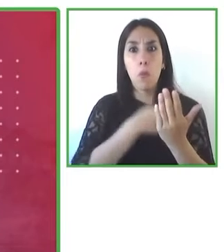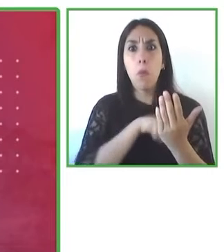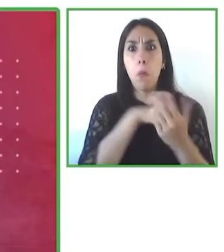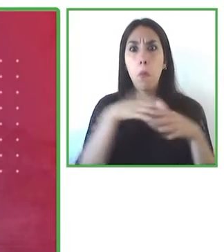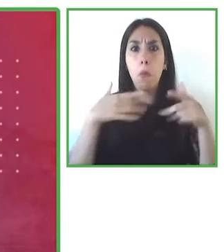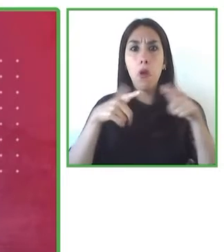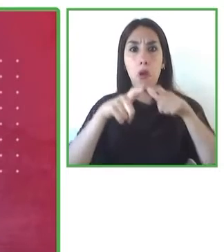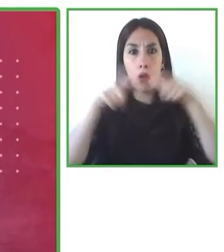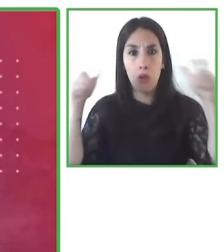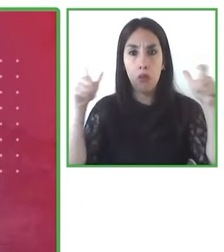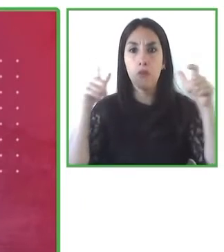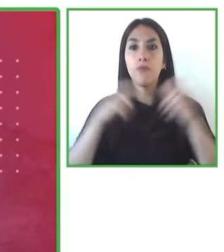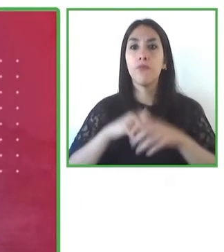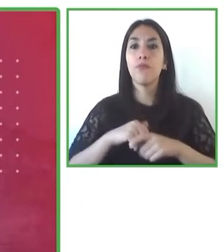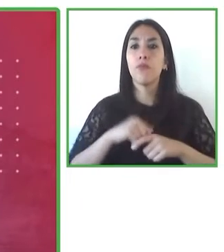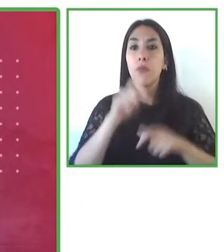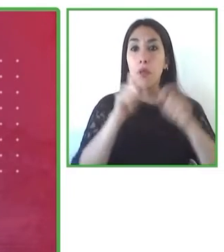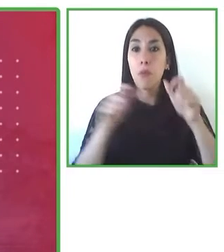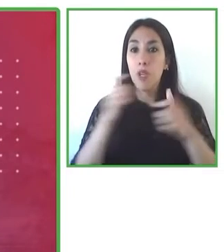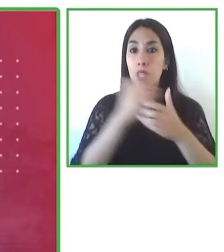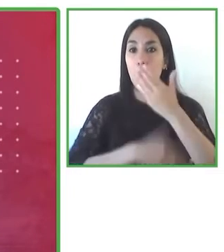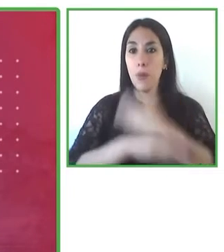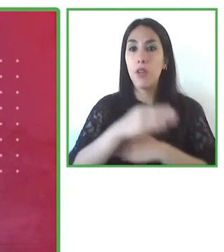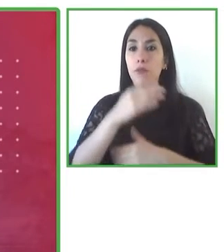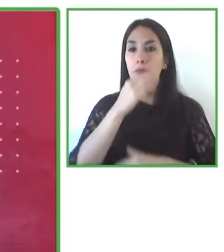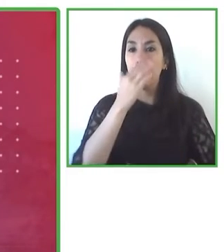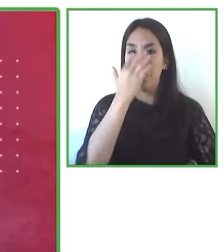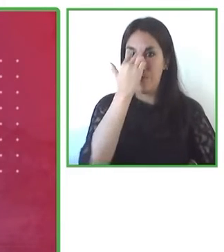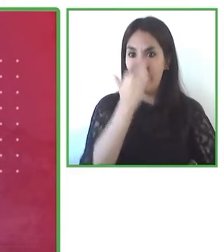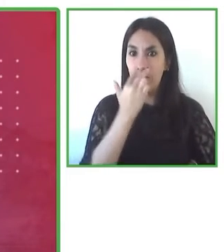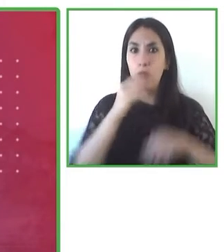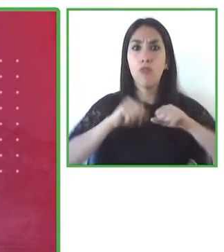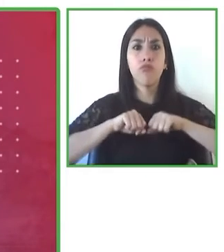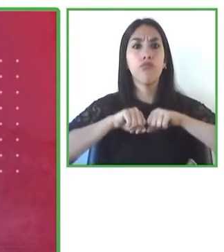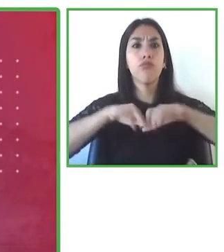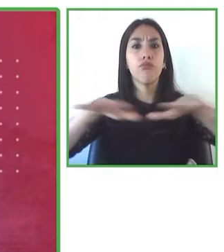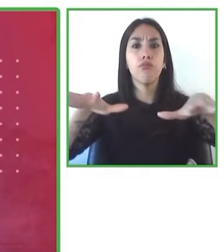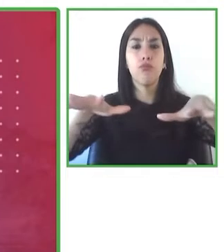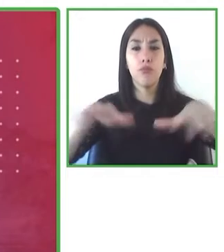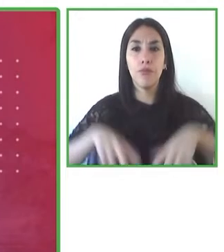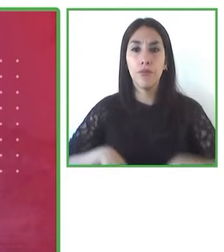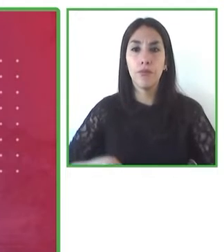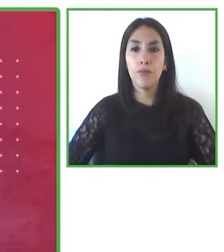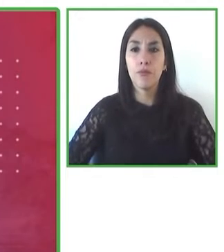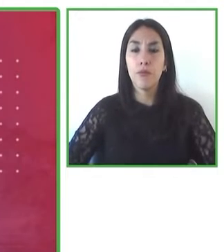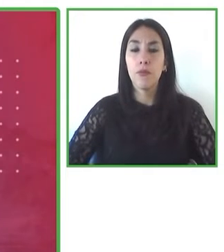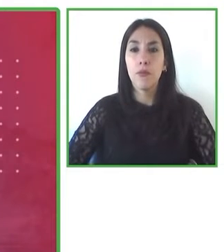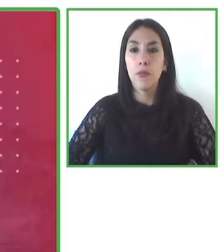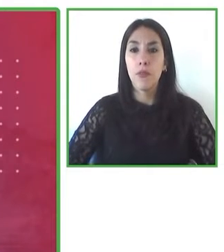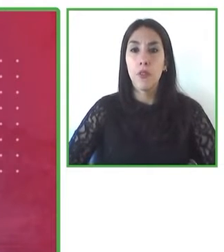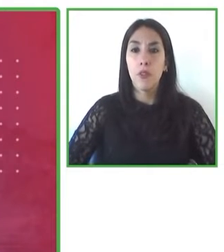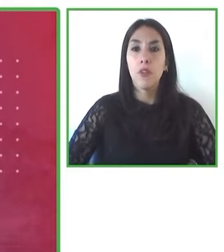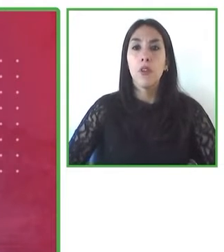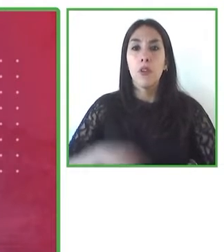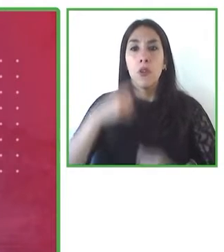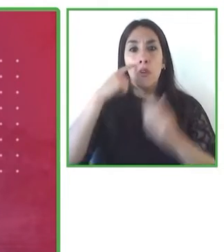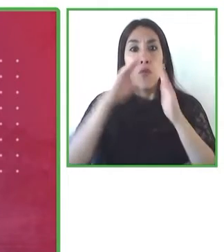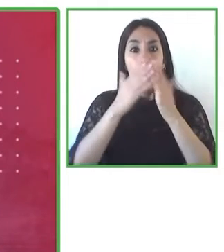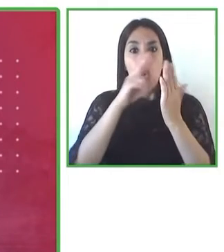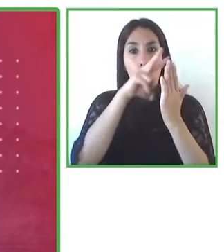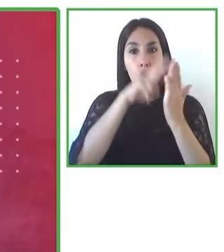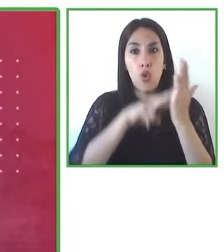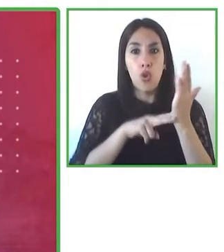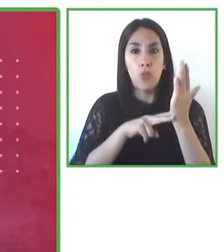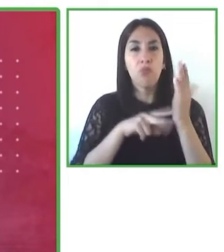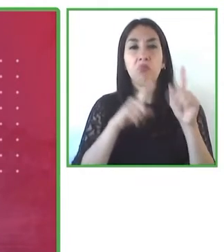con más de 65.000 títulos disponibles de forma gratuita para más de 10.000 usuarios en todo el mundo, y además fue,